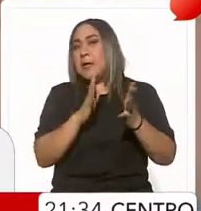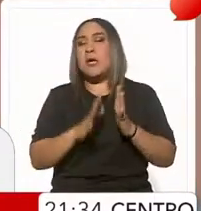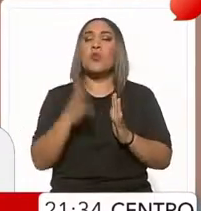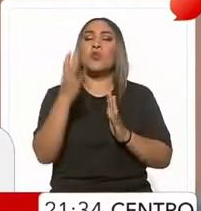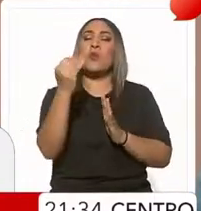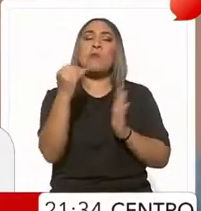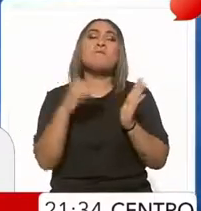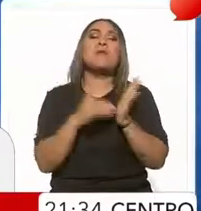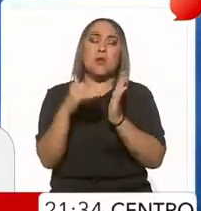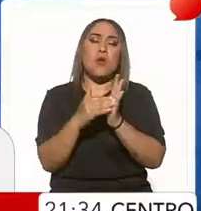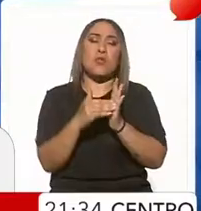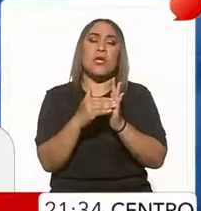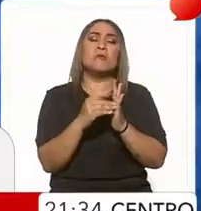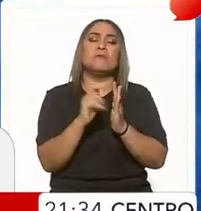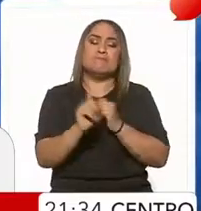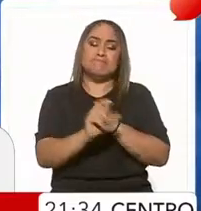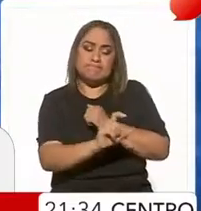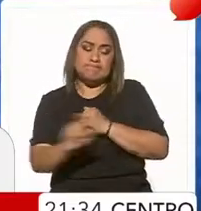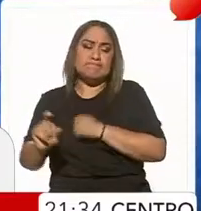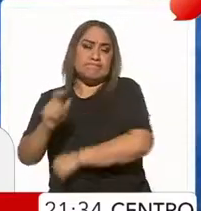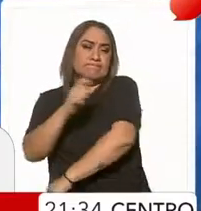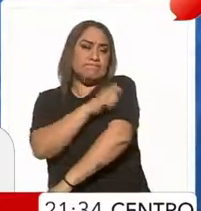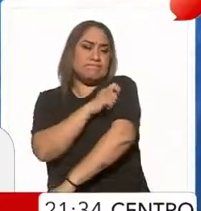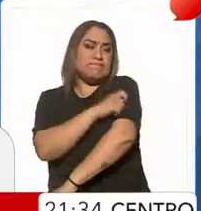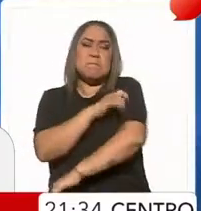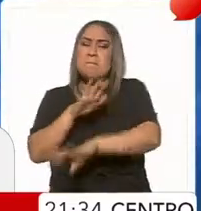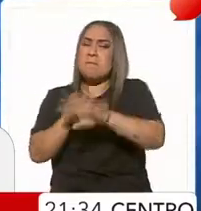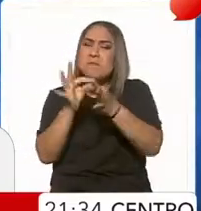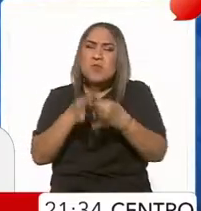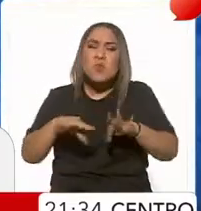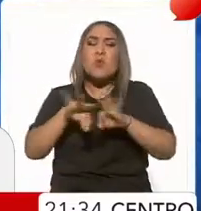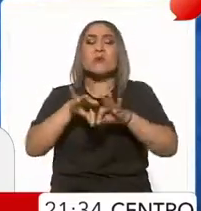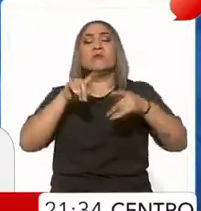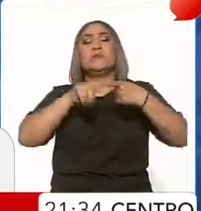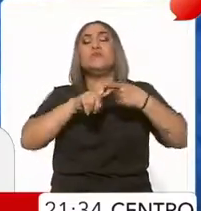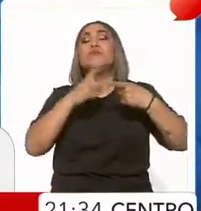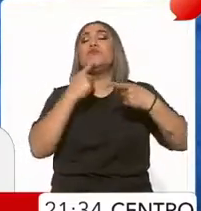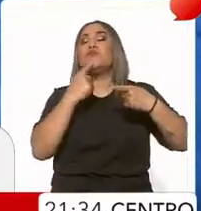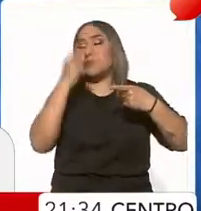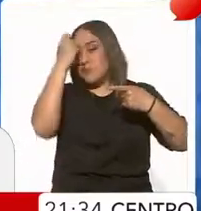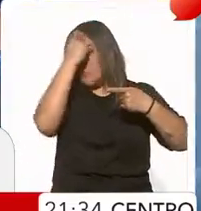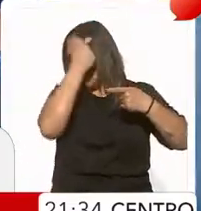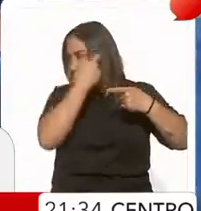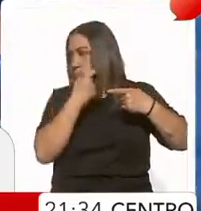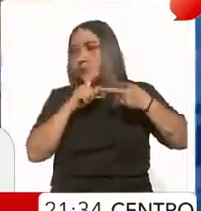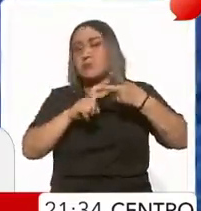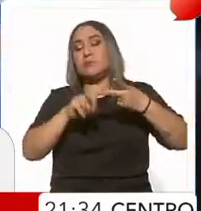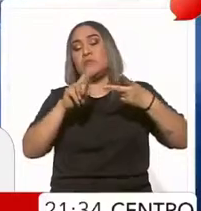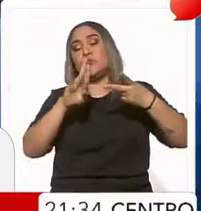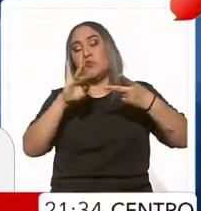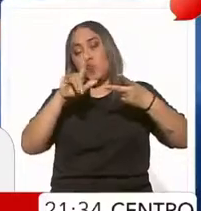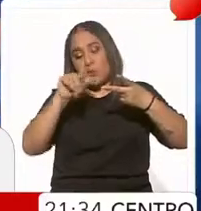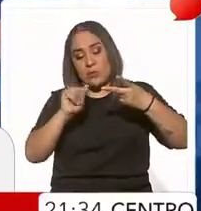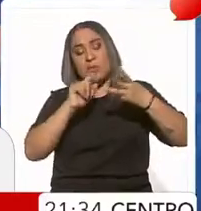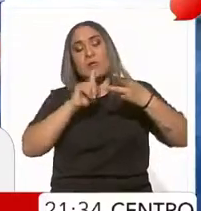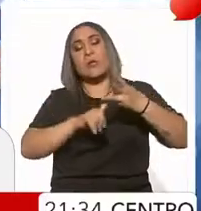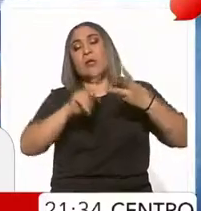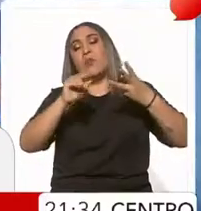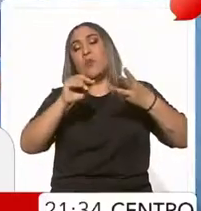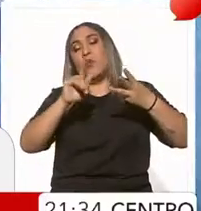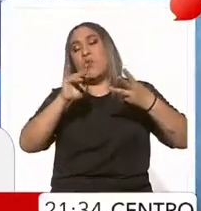millones de dosis, tiene un enfoque principal para sarampión, rubiola, poliomielitis, pero